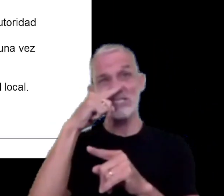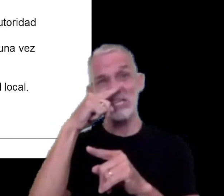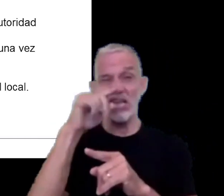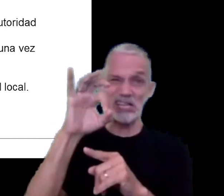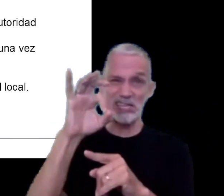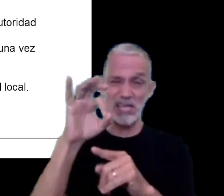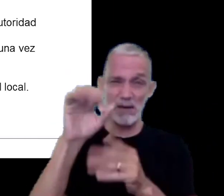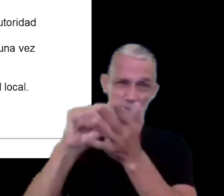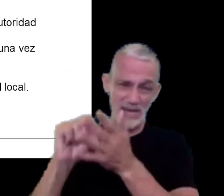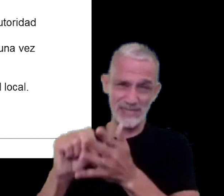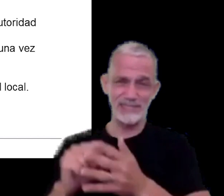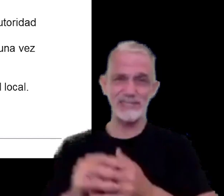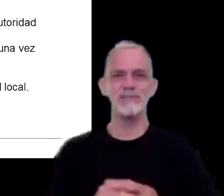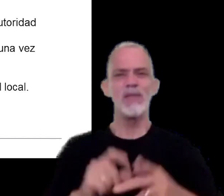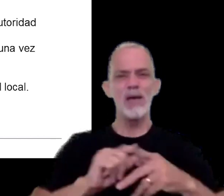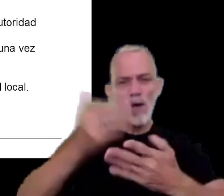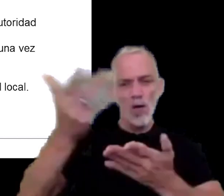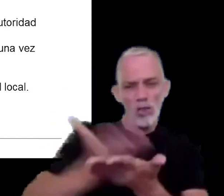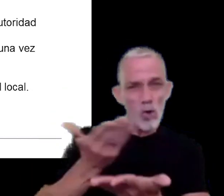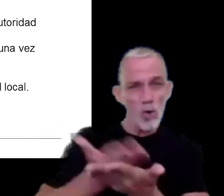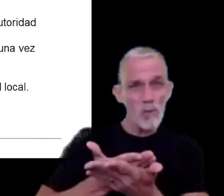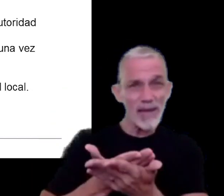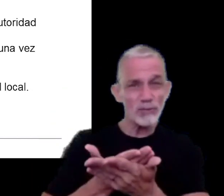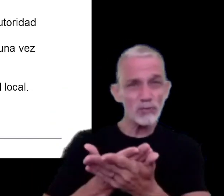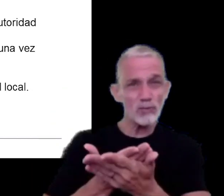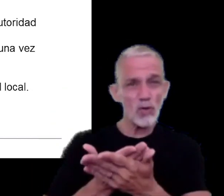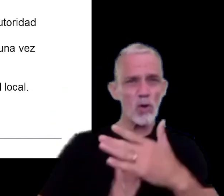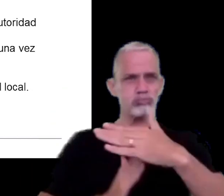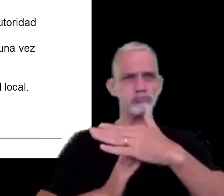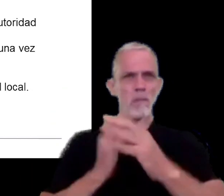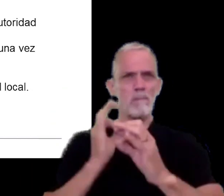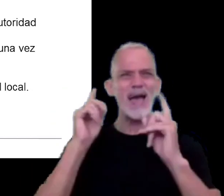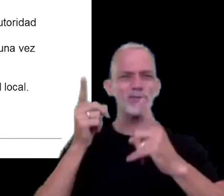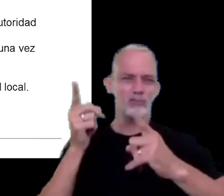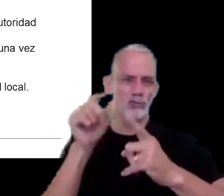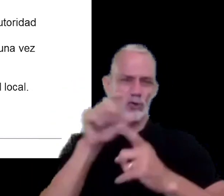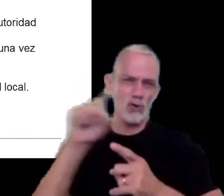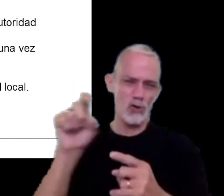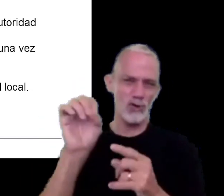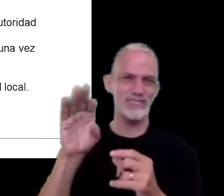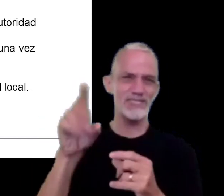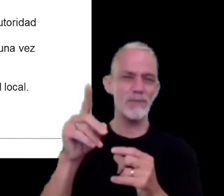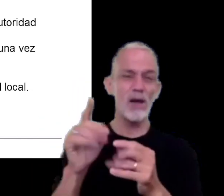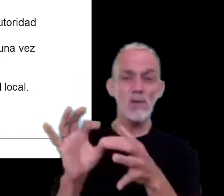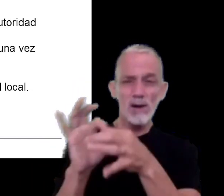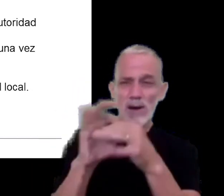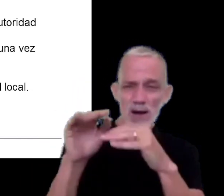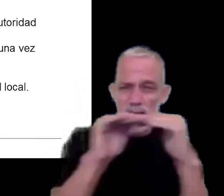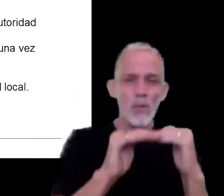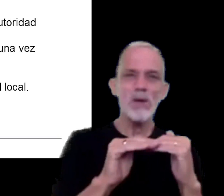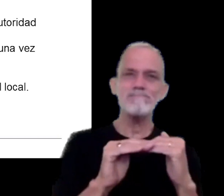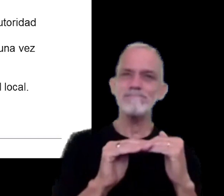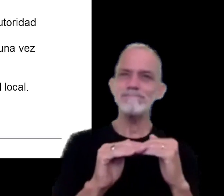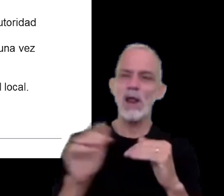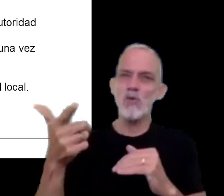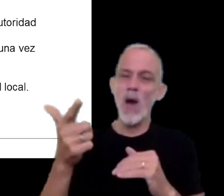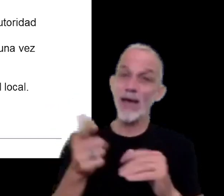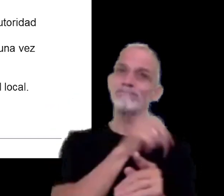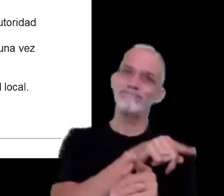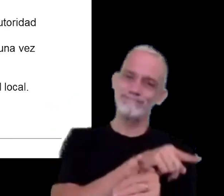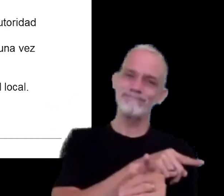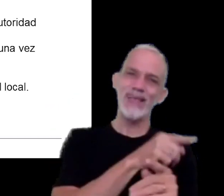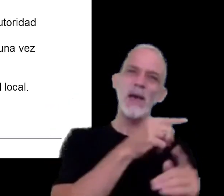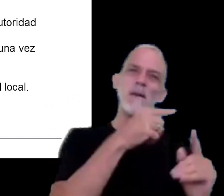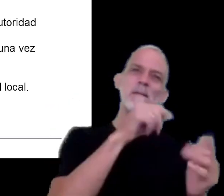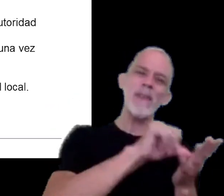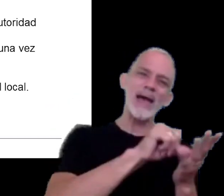para este documento no hay un umbral unificado a nivel mundial como si lo es